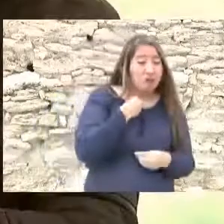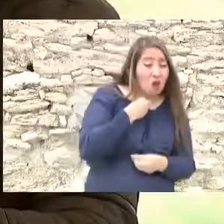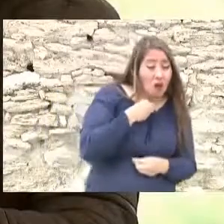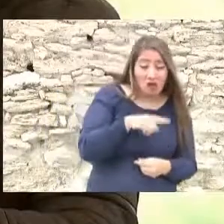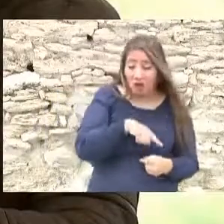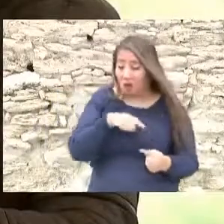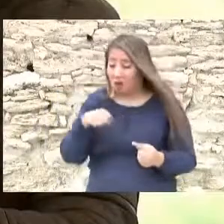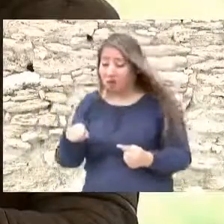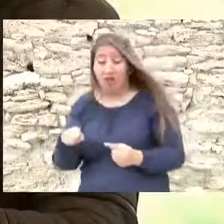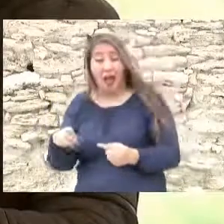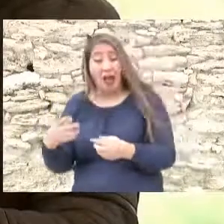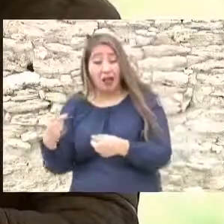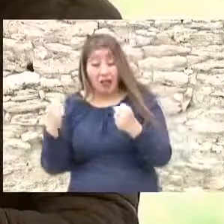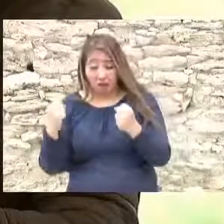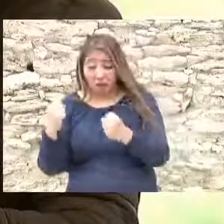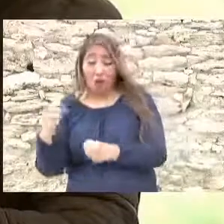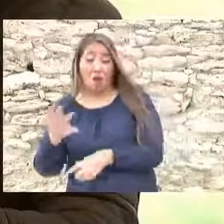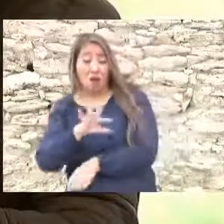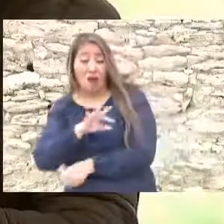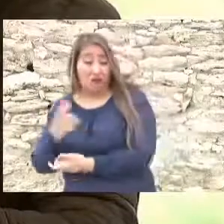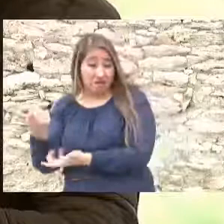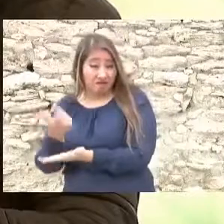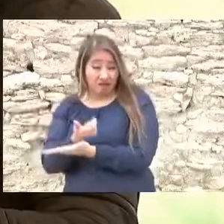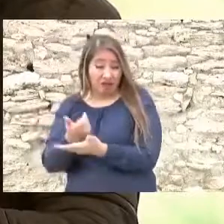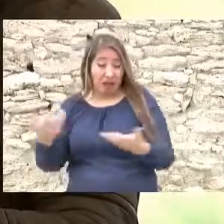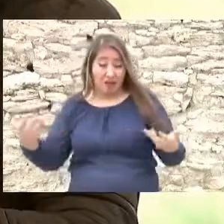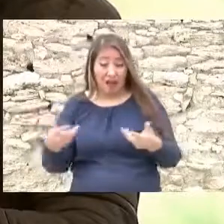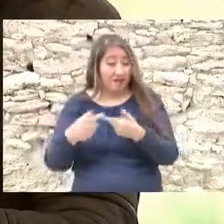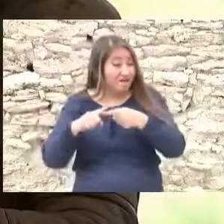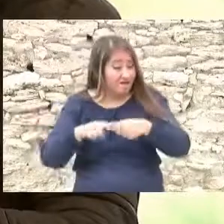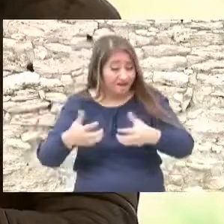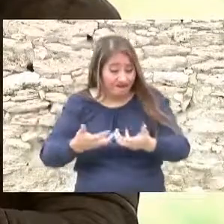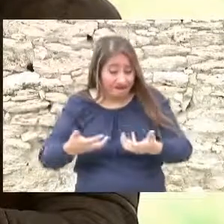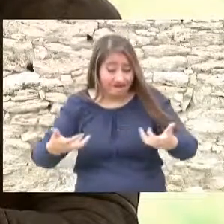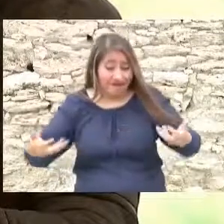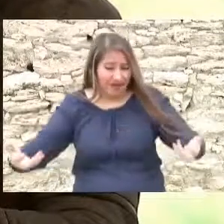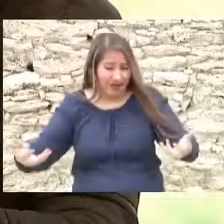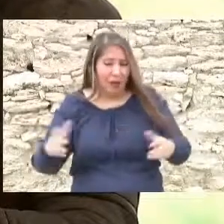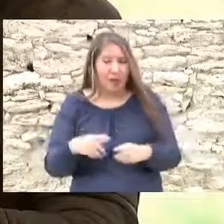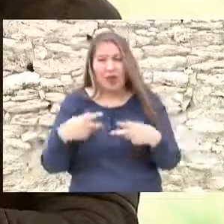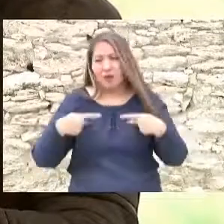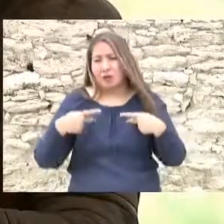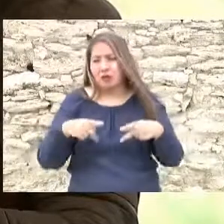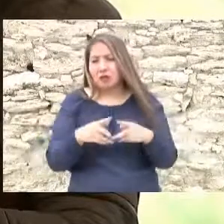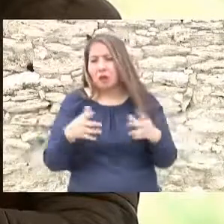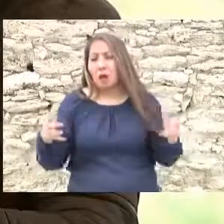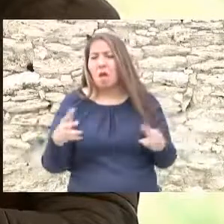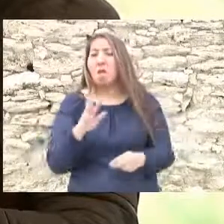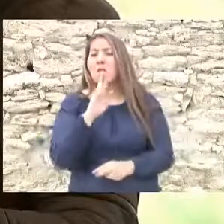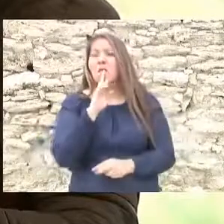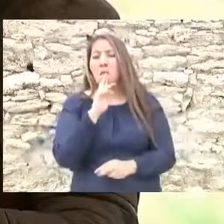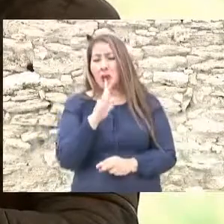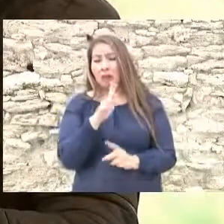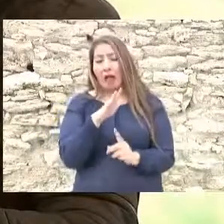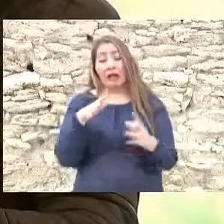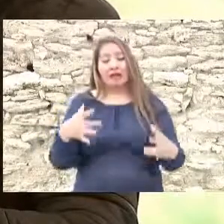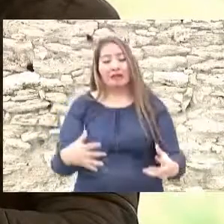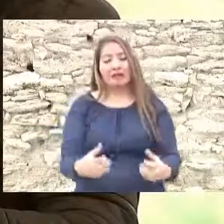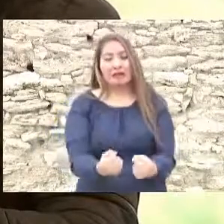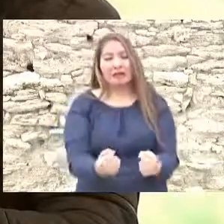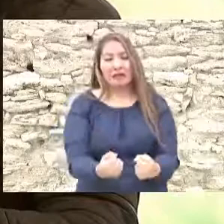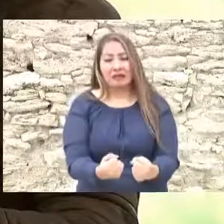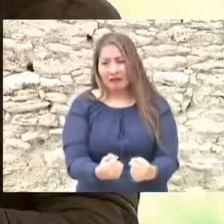para el bienestar de las personas, de las familias y sus comunidades, para rescatar el medio ambiente de los